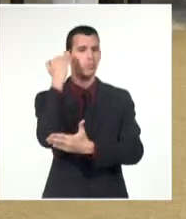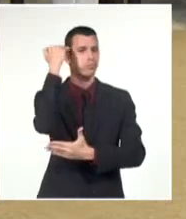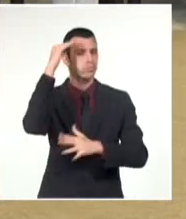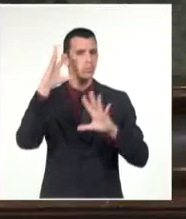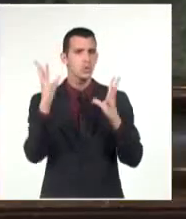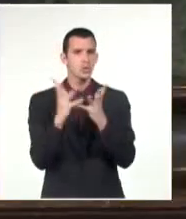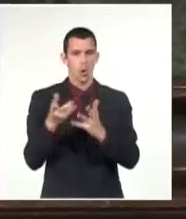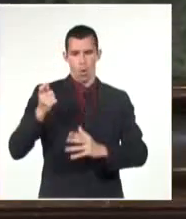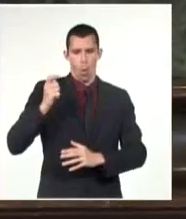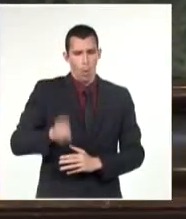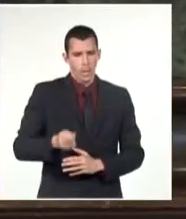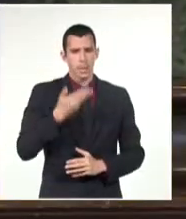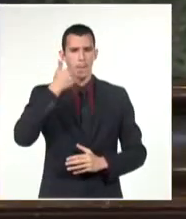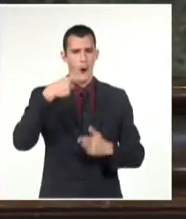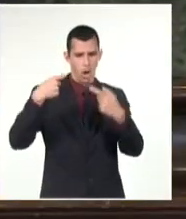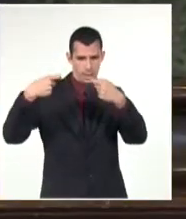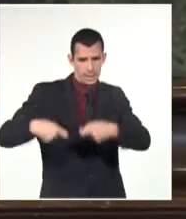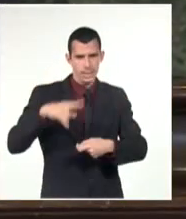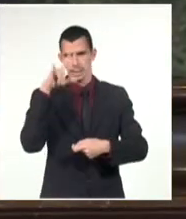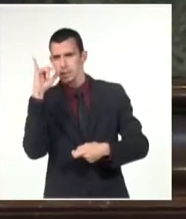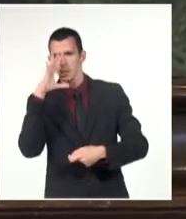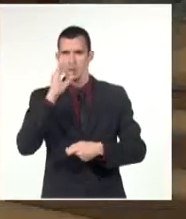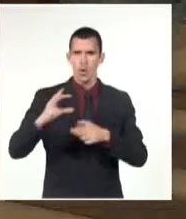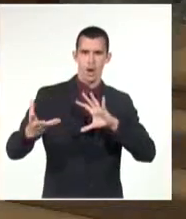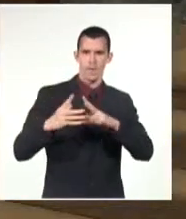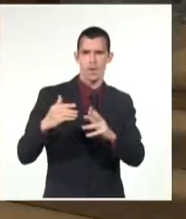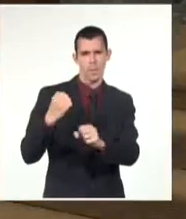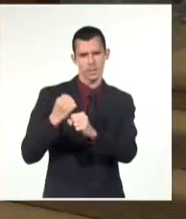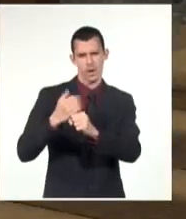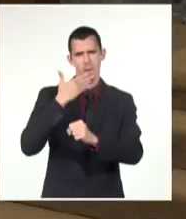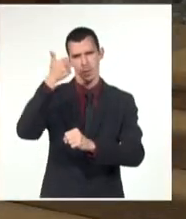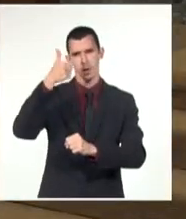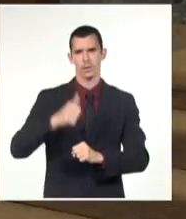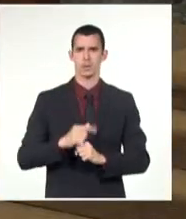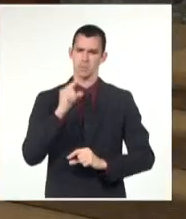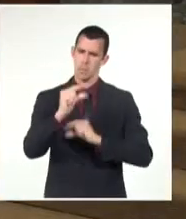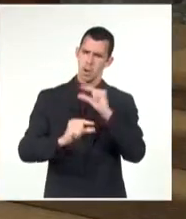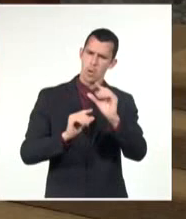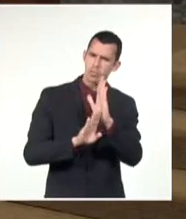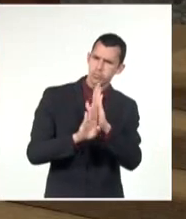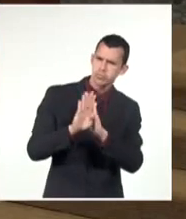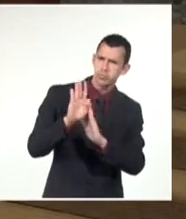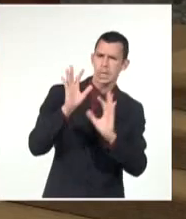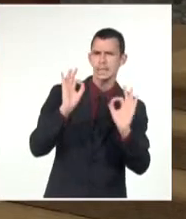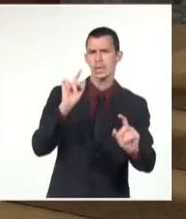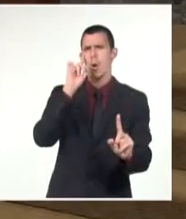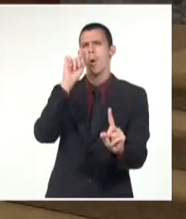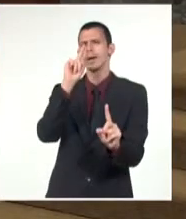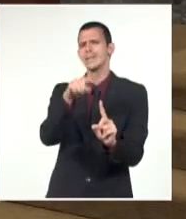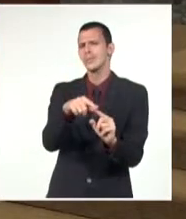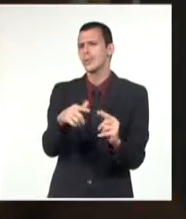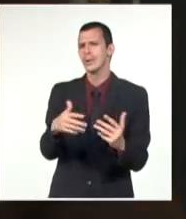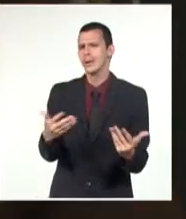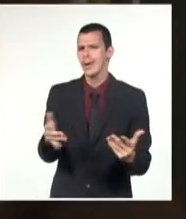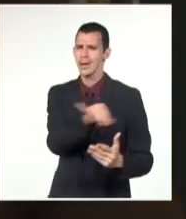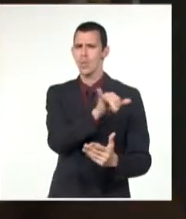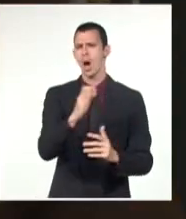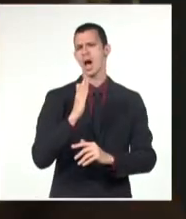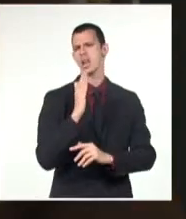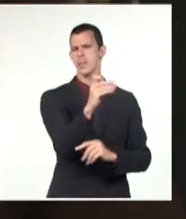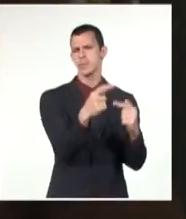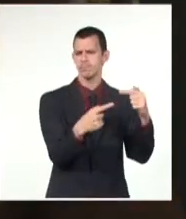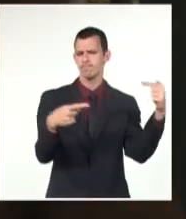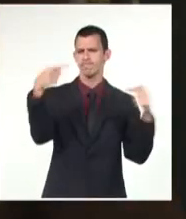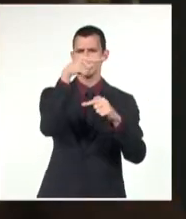la reforma judicial y procesal que tienen lugar y se impulsan por el nuevo texto constitucional y un mejor